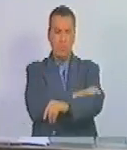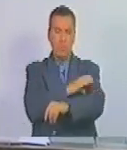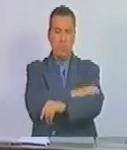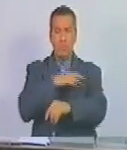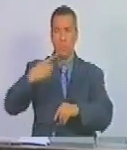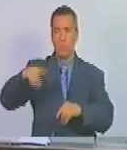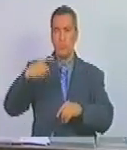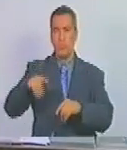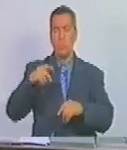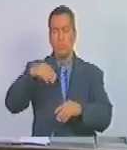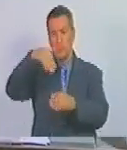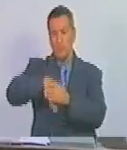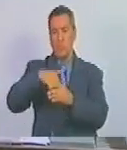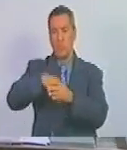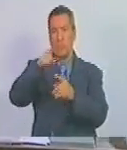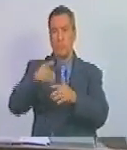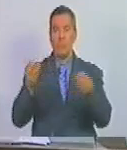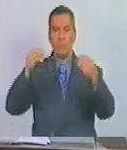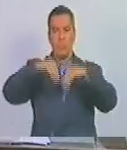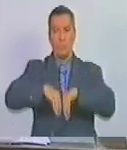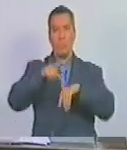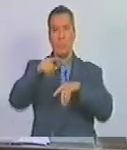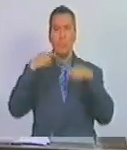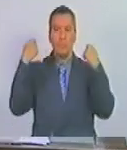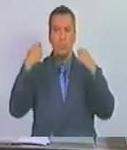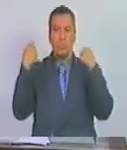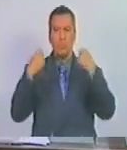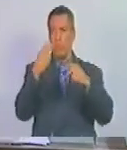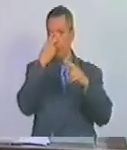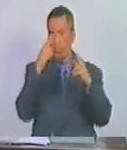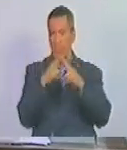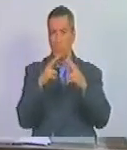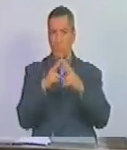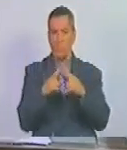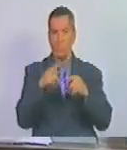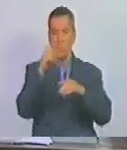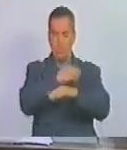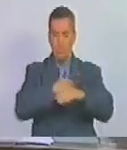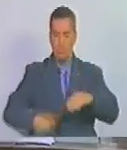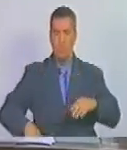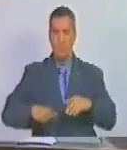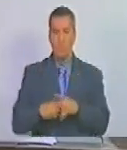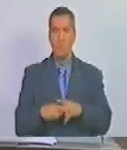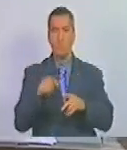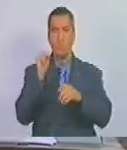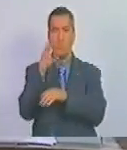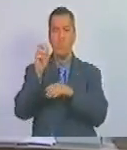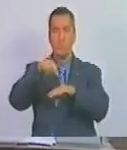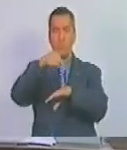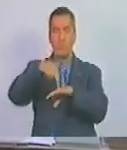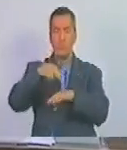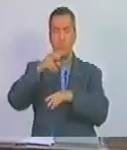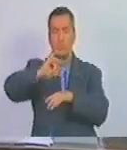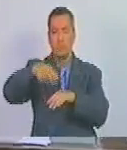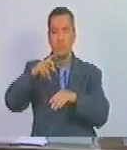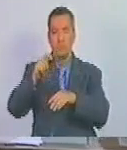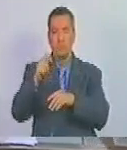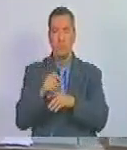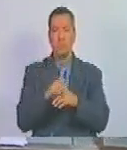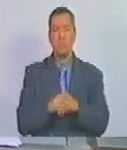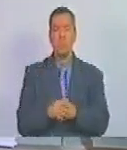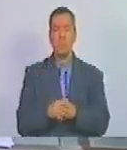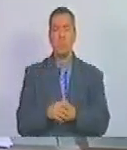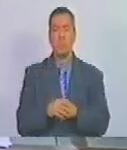democrática vota por este acuerdo y celebra la visita del presidente del consejo palestino querido y colegas